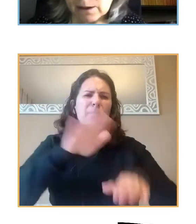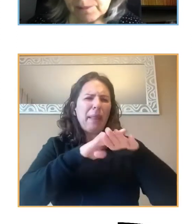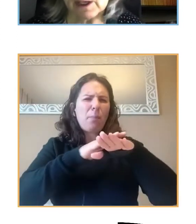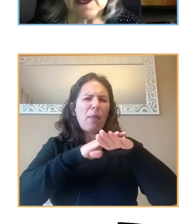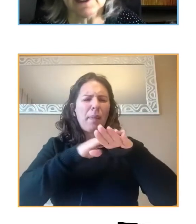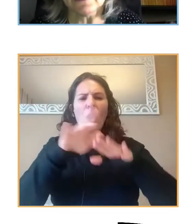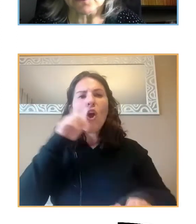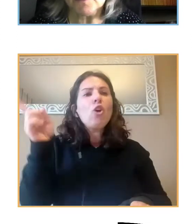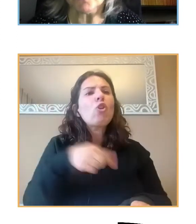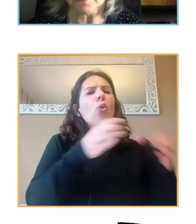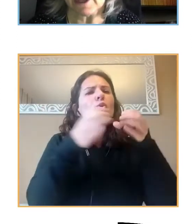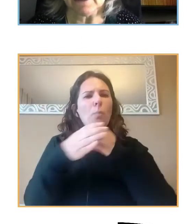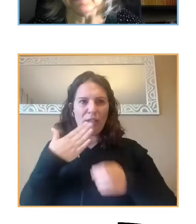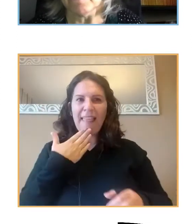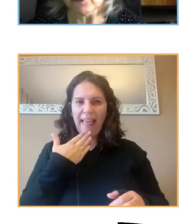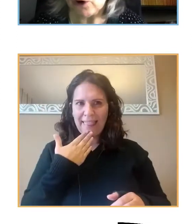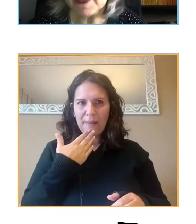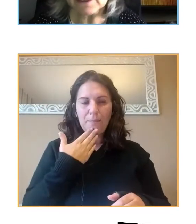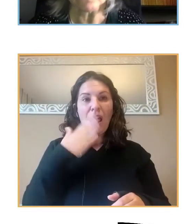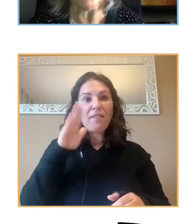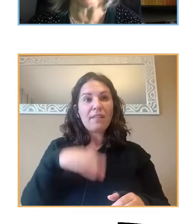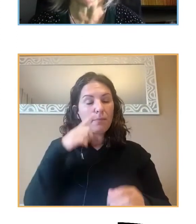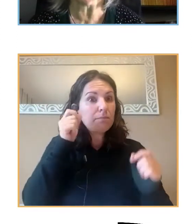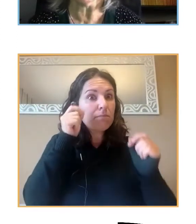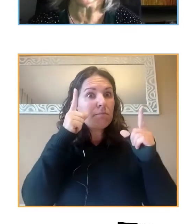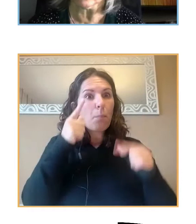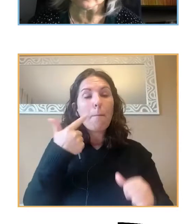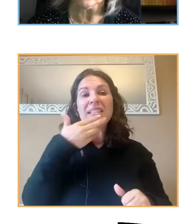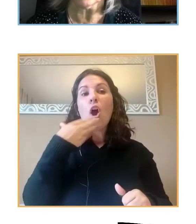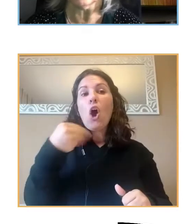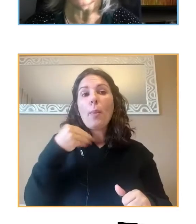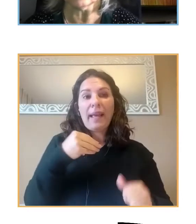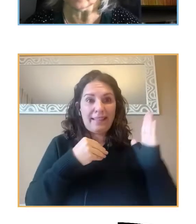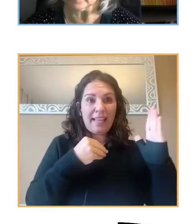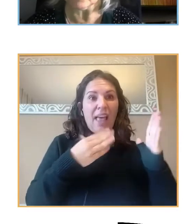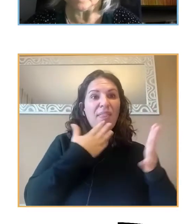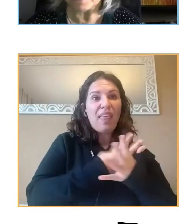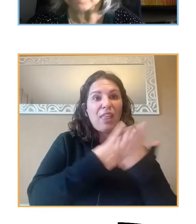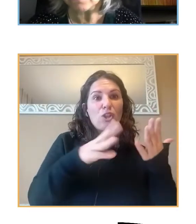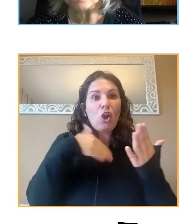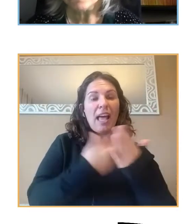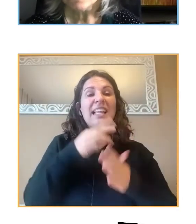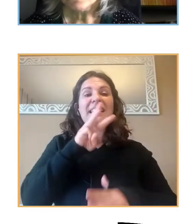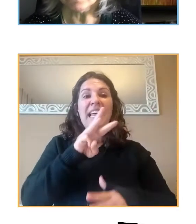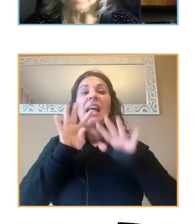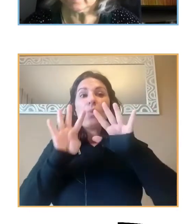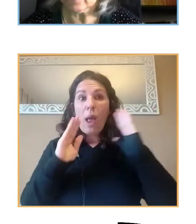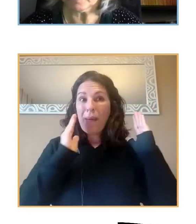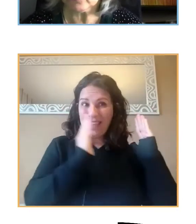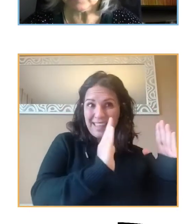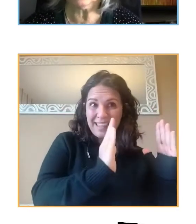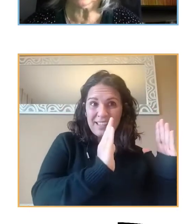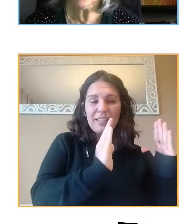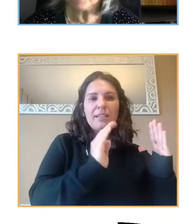vieron que en el grupo de edad más joven, como eran entre los 18 y los 39 años, estas